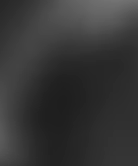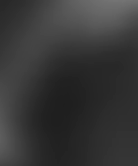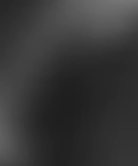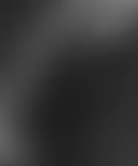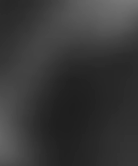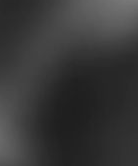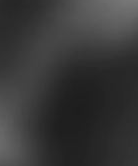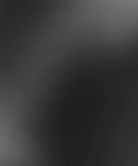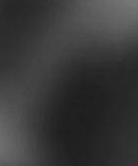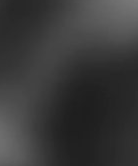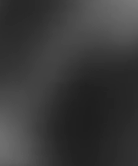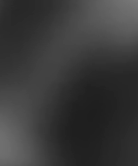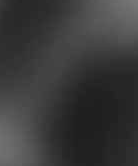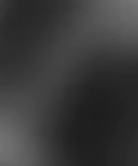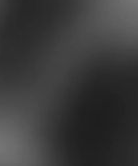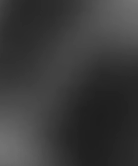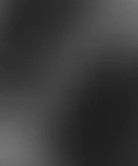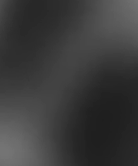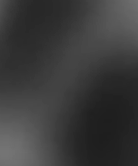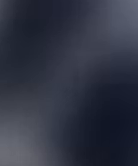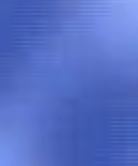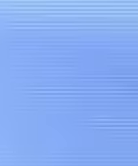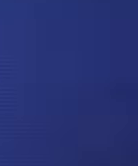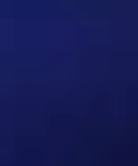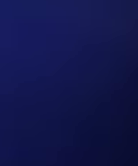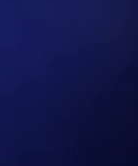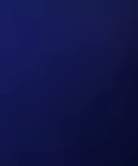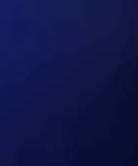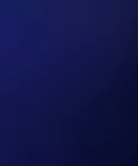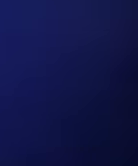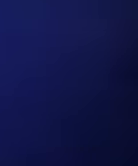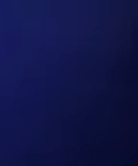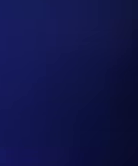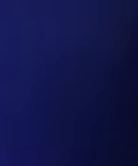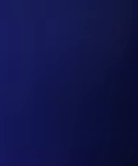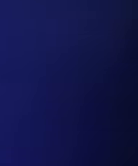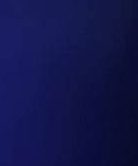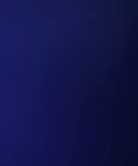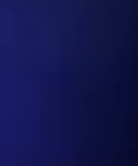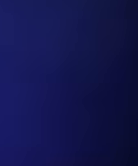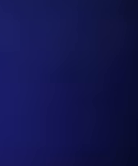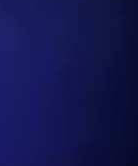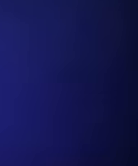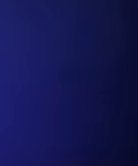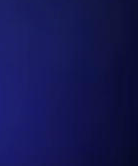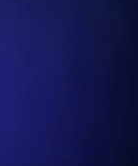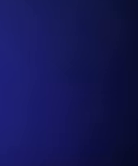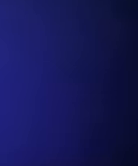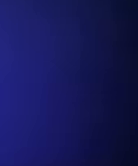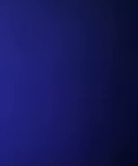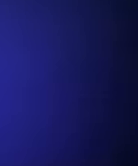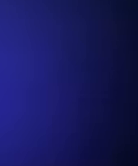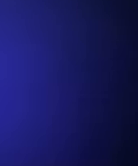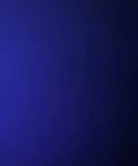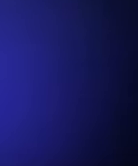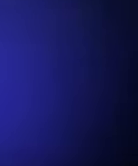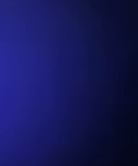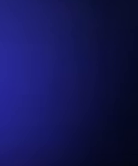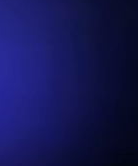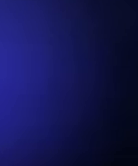estrellas fulgurantes algunas en la región de Orión uno de sus trabajos monumentales fue el listado de 8